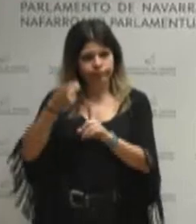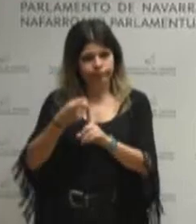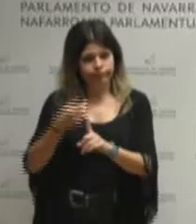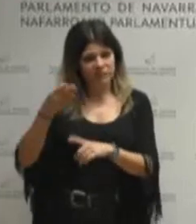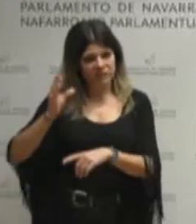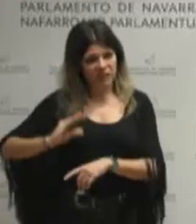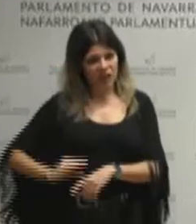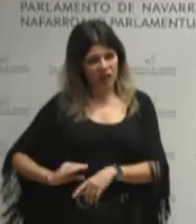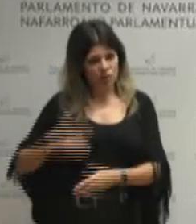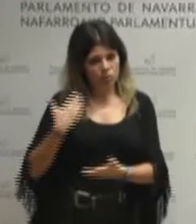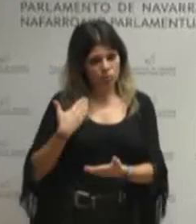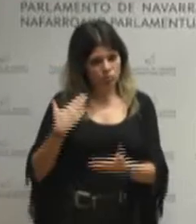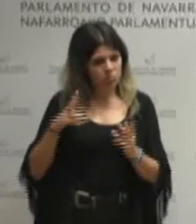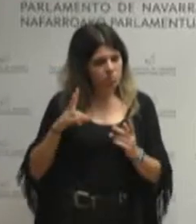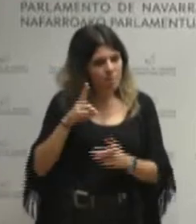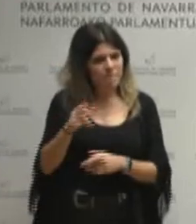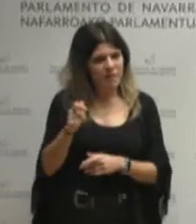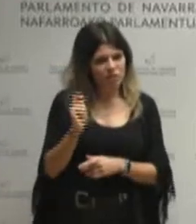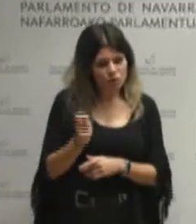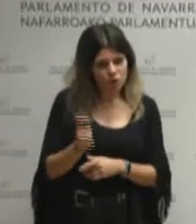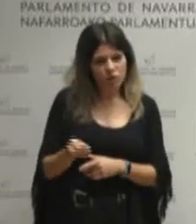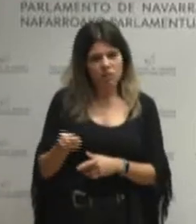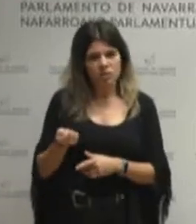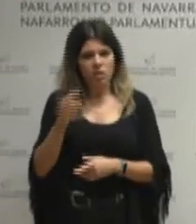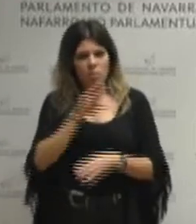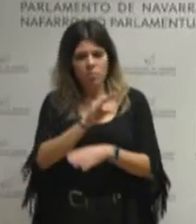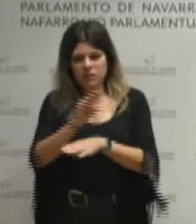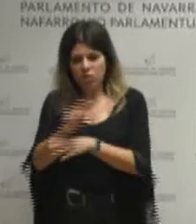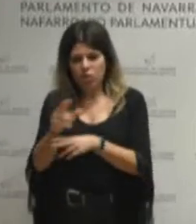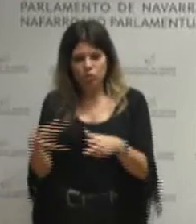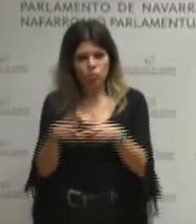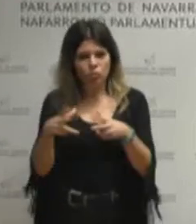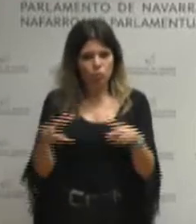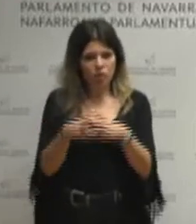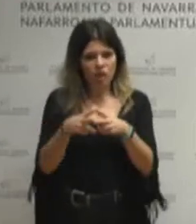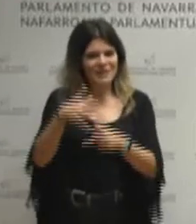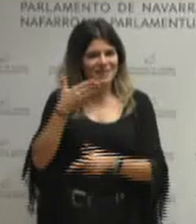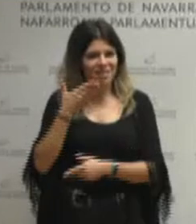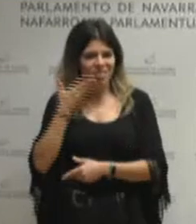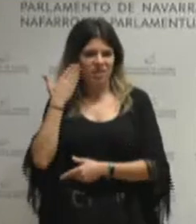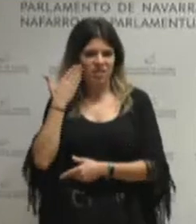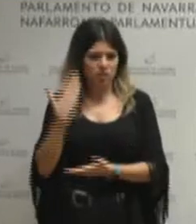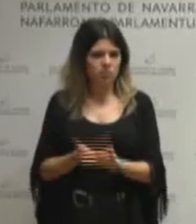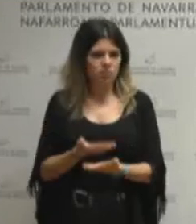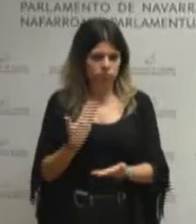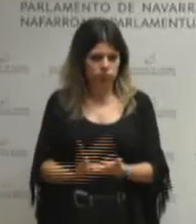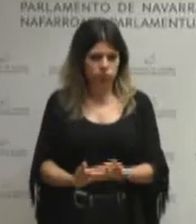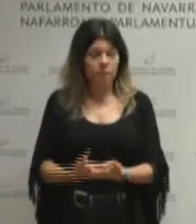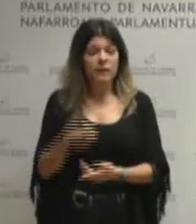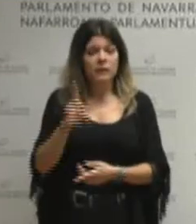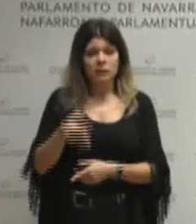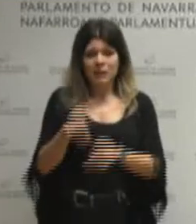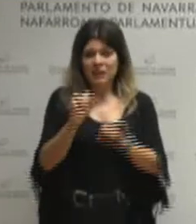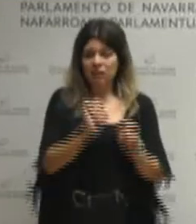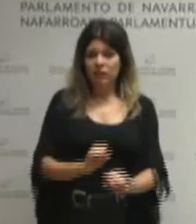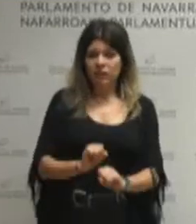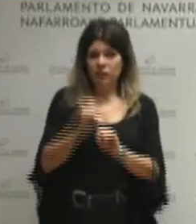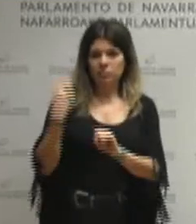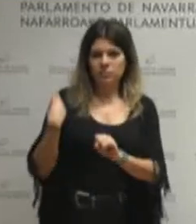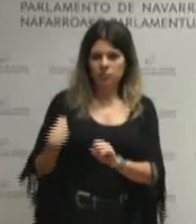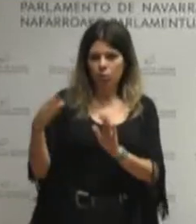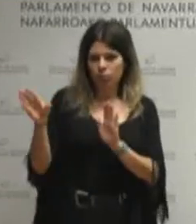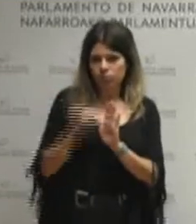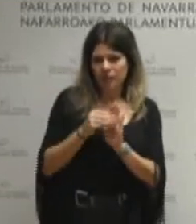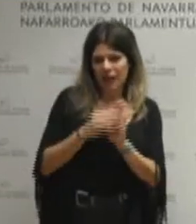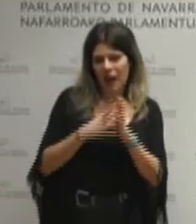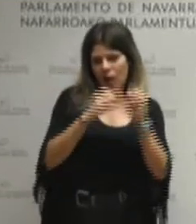salarios unas pensiones y unas prestaciones sociales dignas defender también tal como hemos recogido en